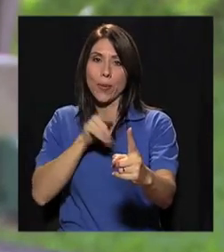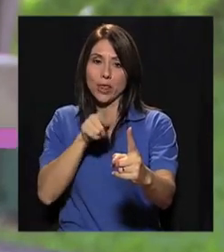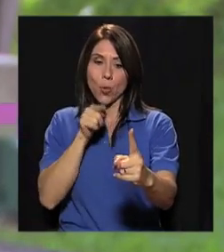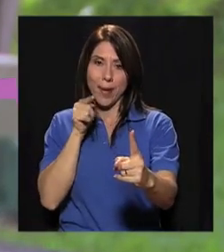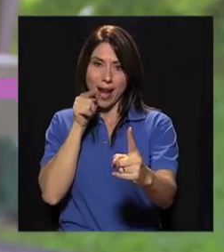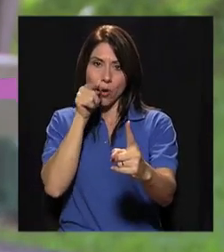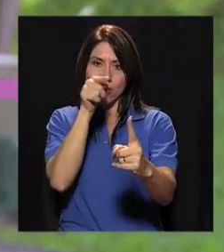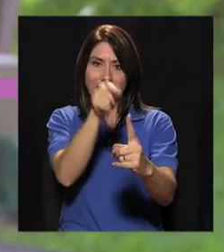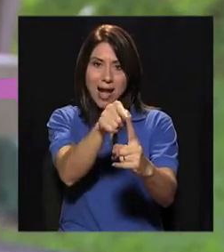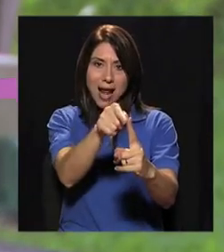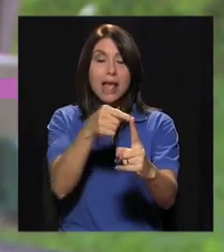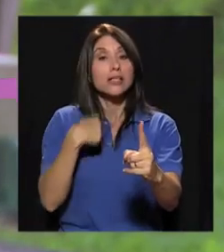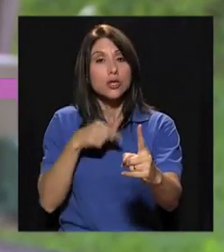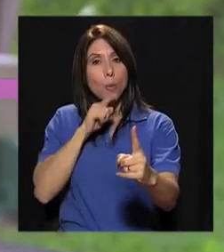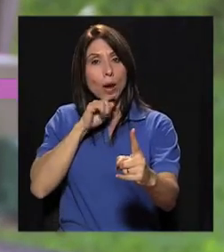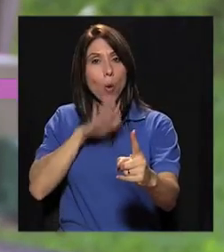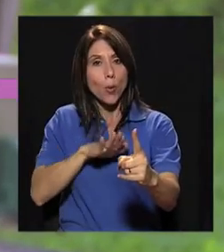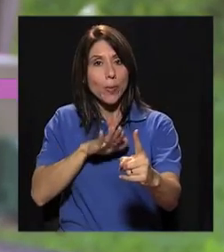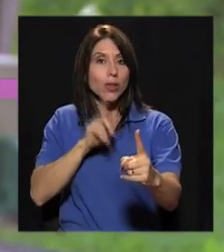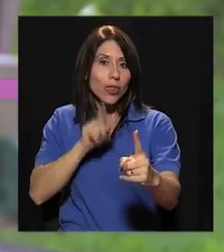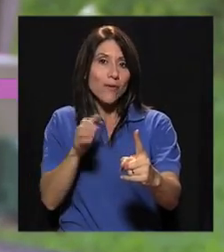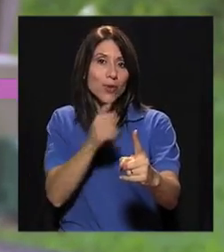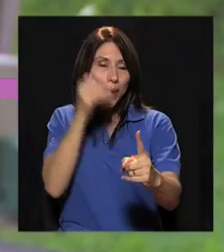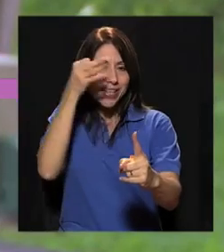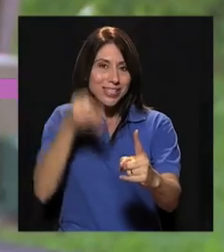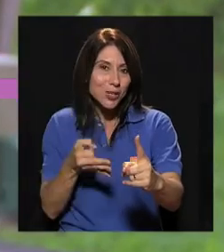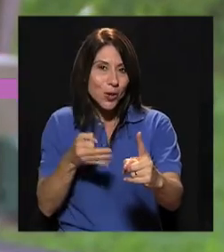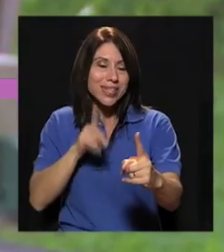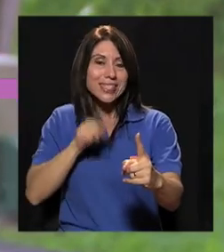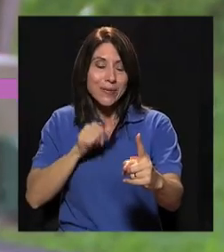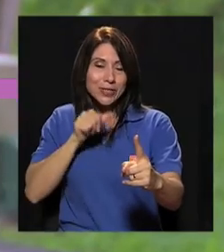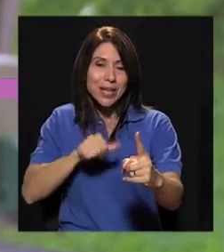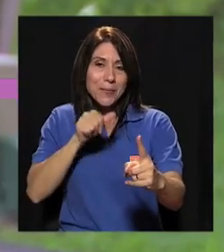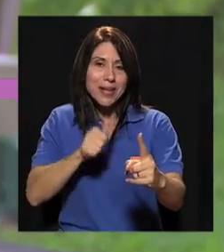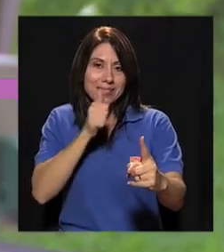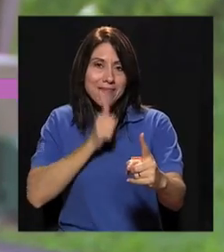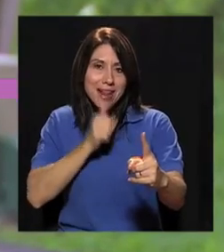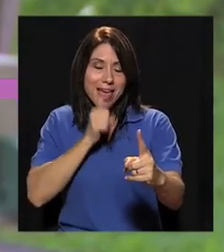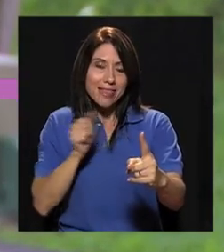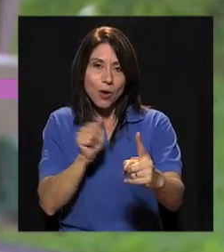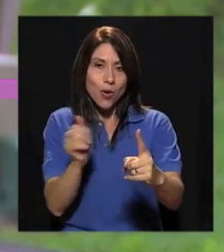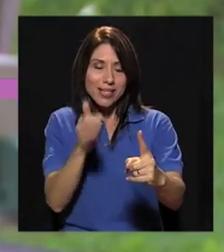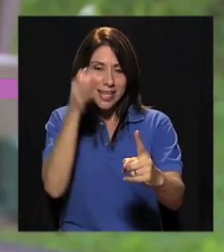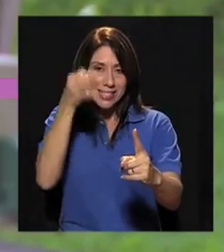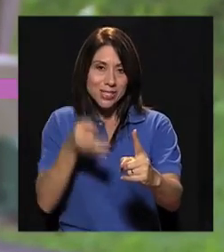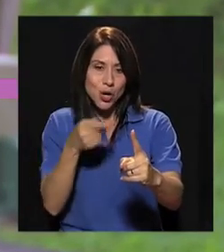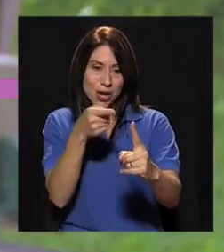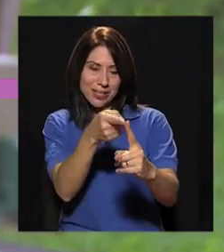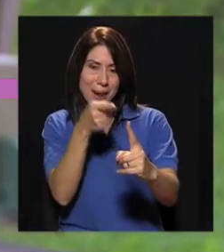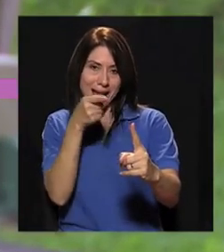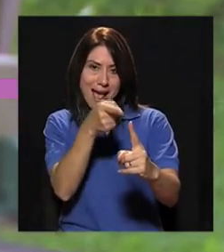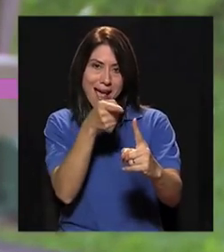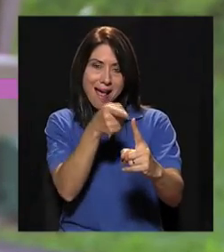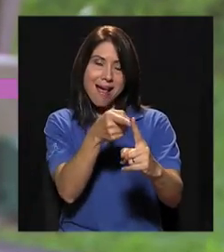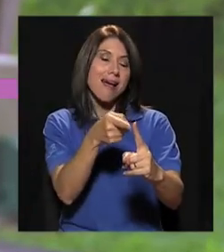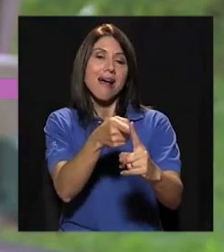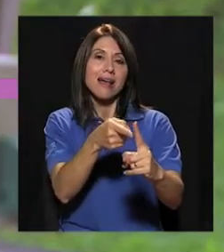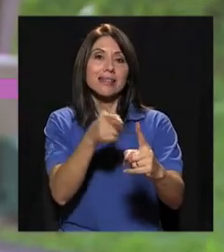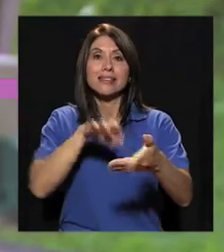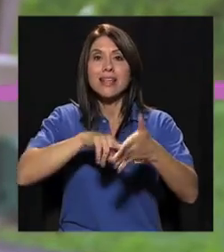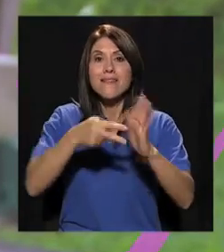lograrla. Si yo me estoy comprometiendo, tengo que tomar decisiones y ser perseverante con las decisiones que voy tomando.